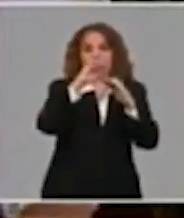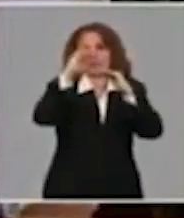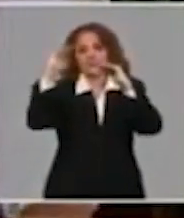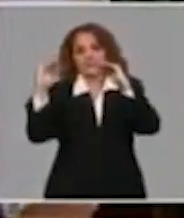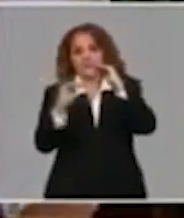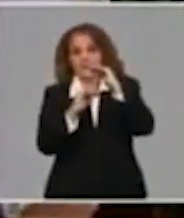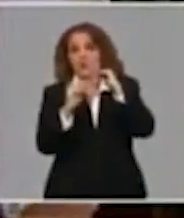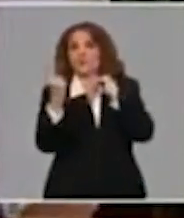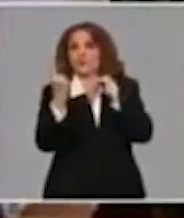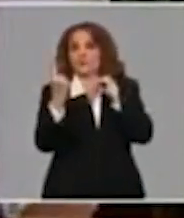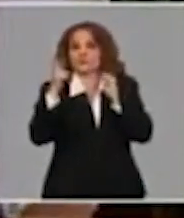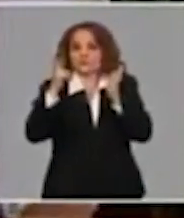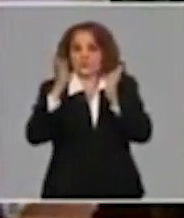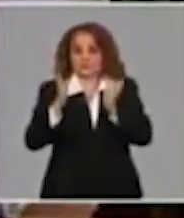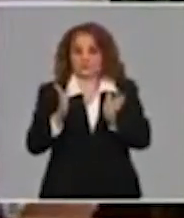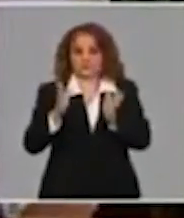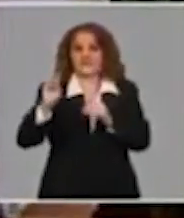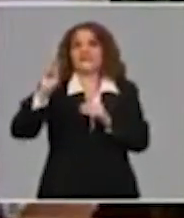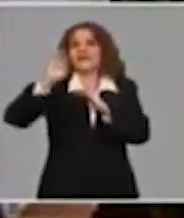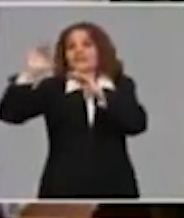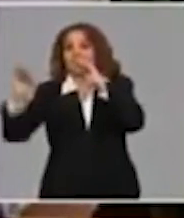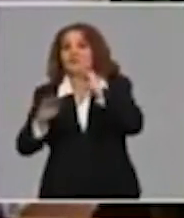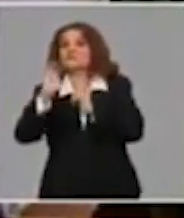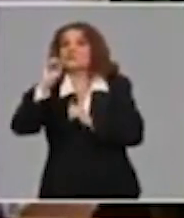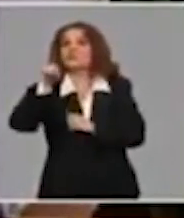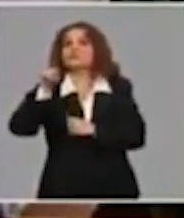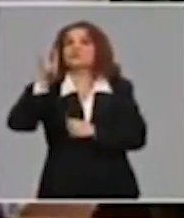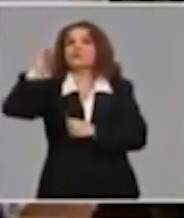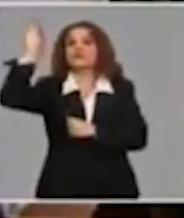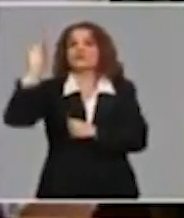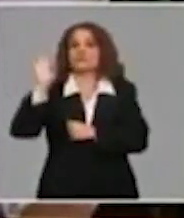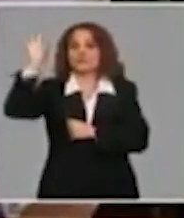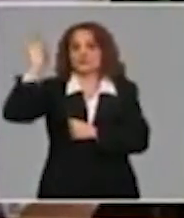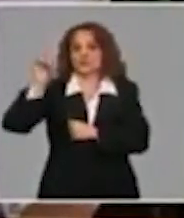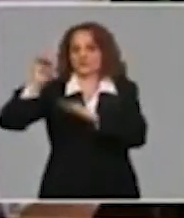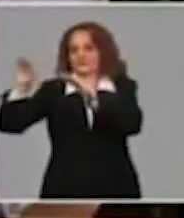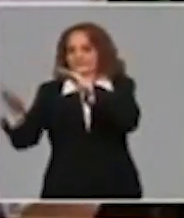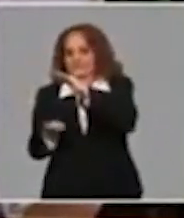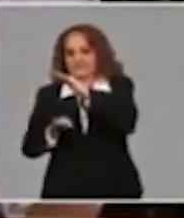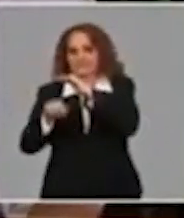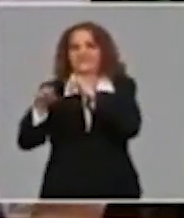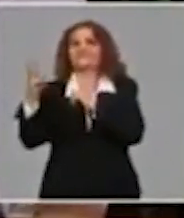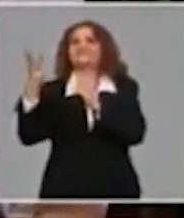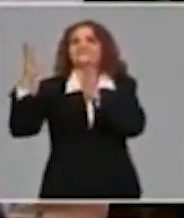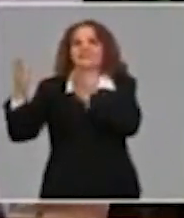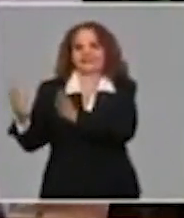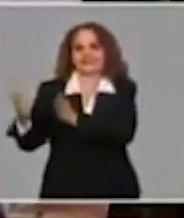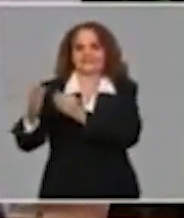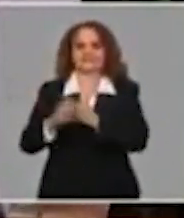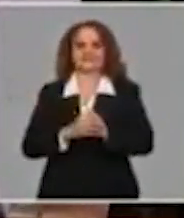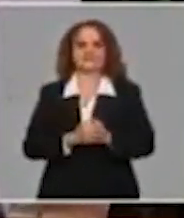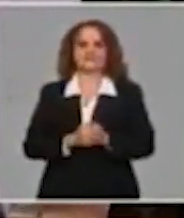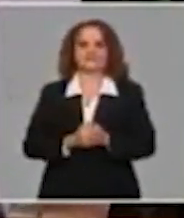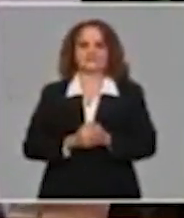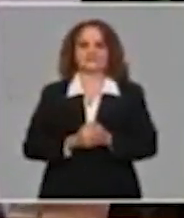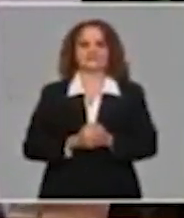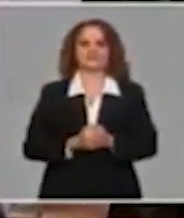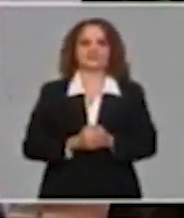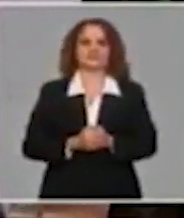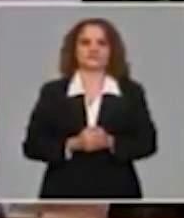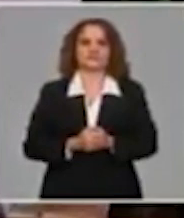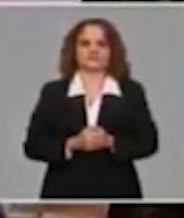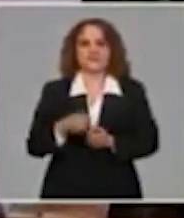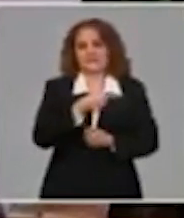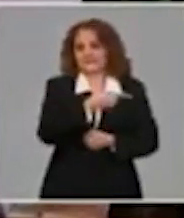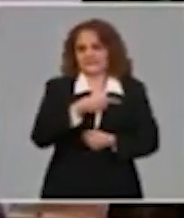.95. Eso es un indicador de seguridad. decir, que no hay una velocidad